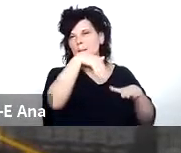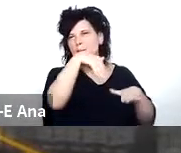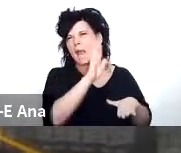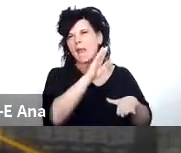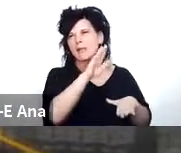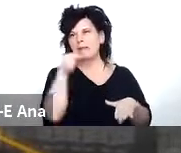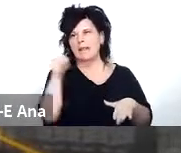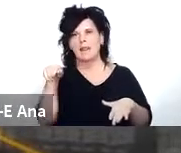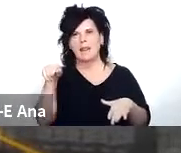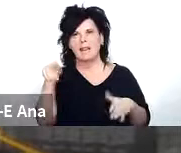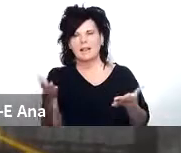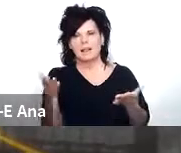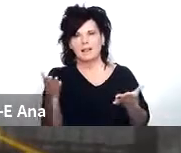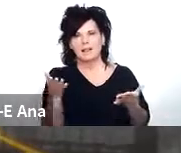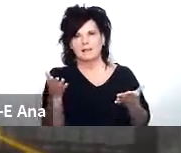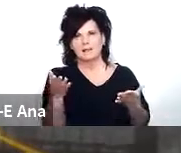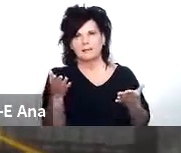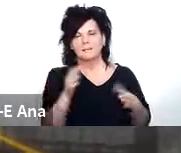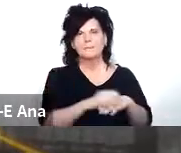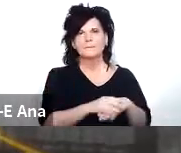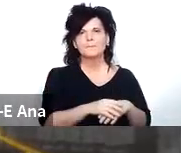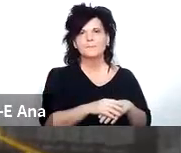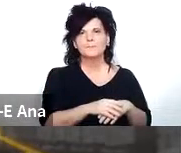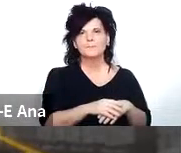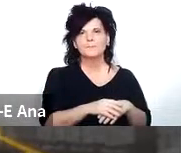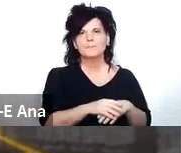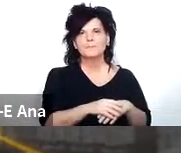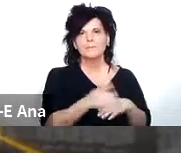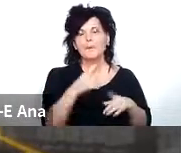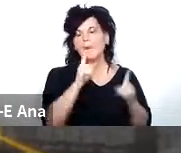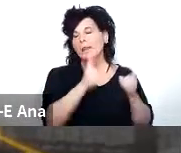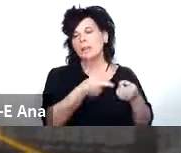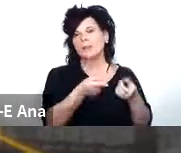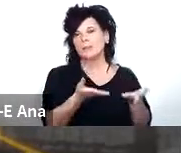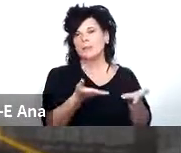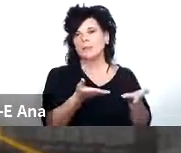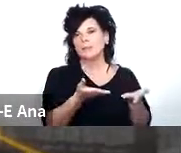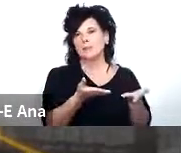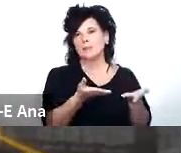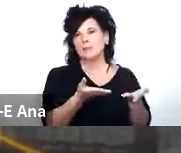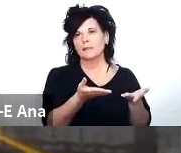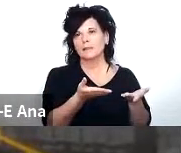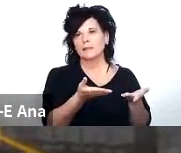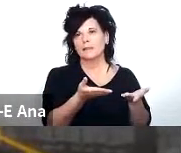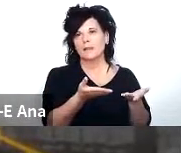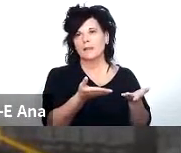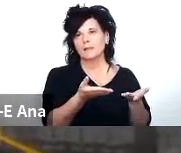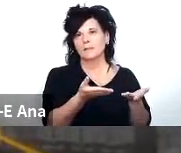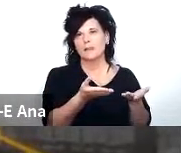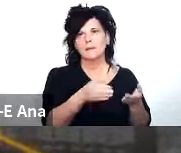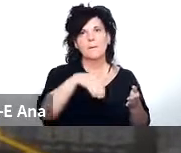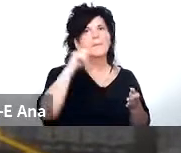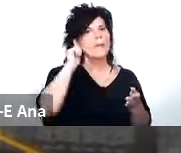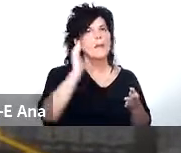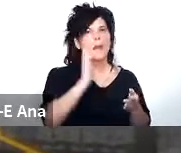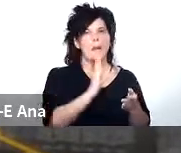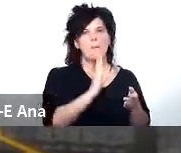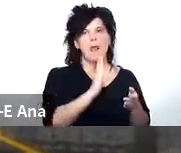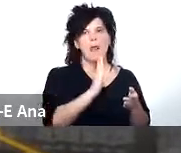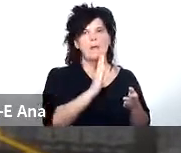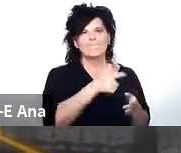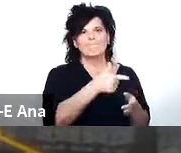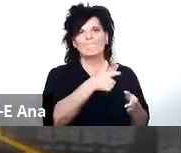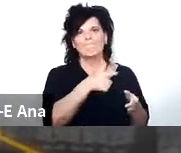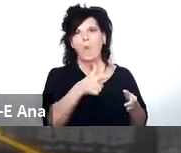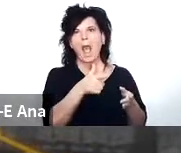localidades y aún así ni siquiera se dispone muchas veces del ancho de banda necesario como para que el